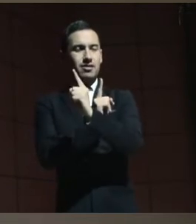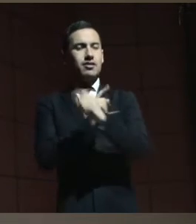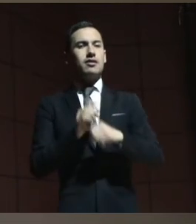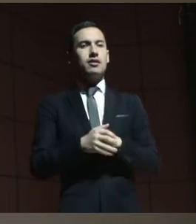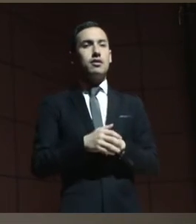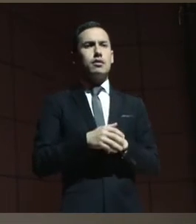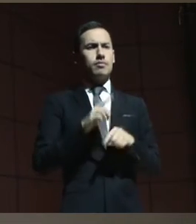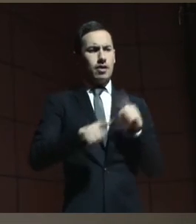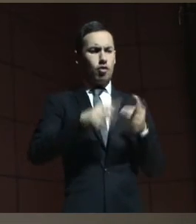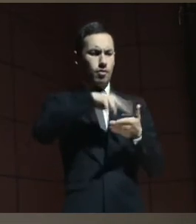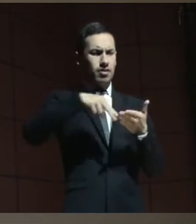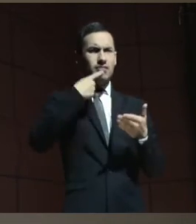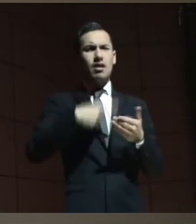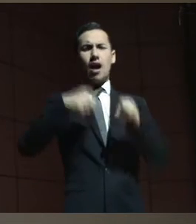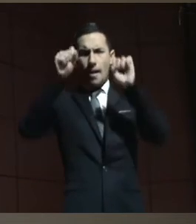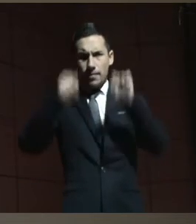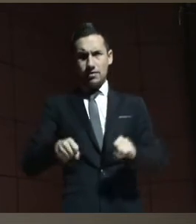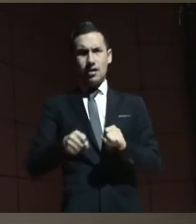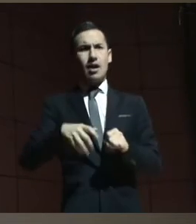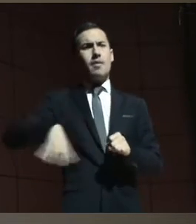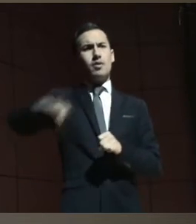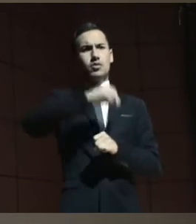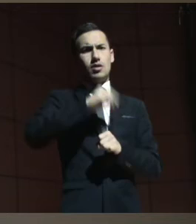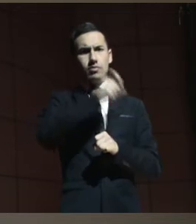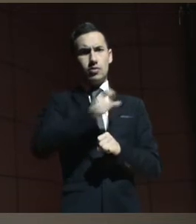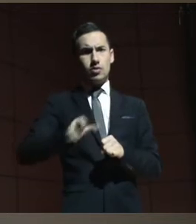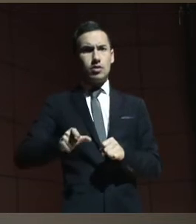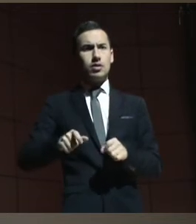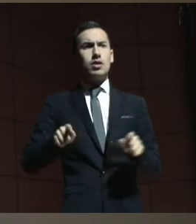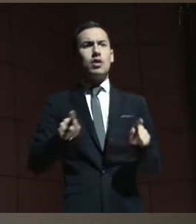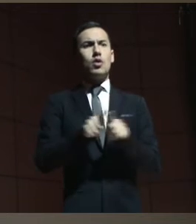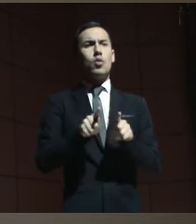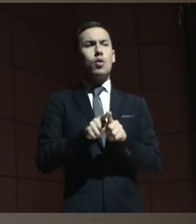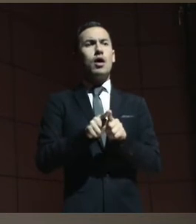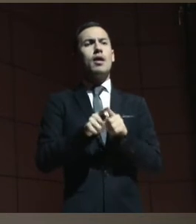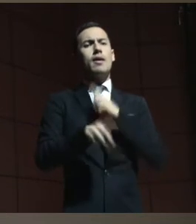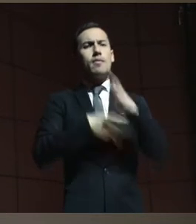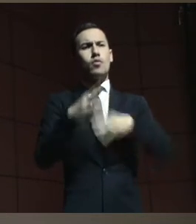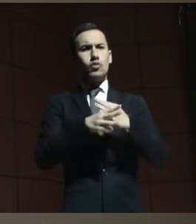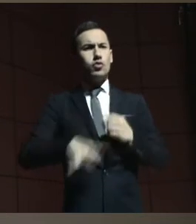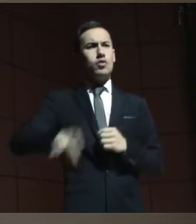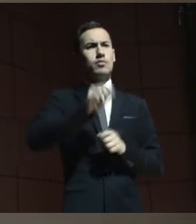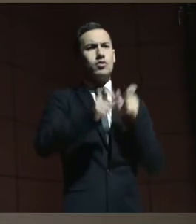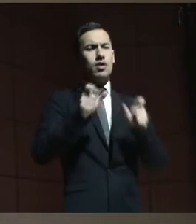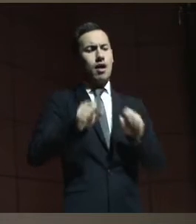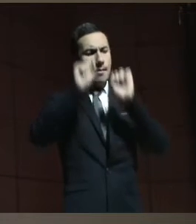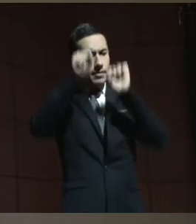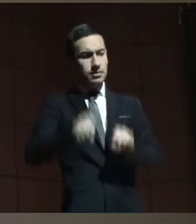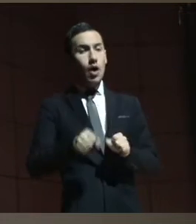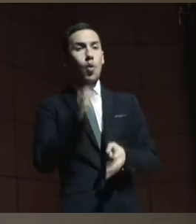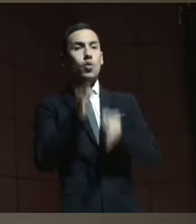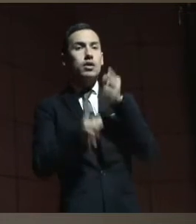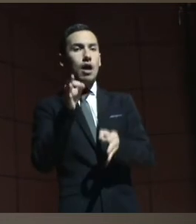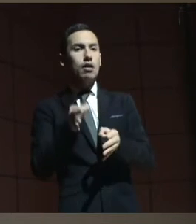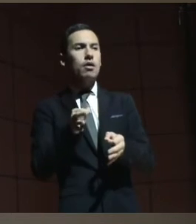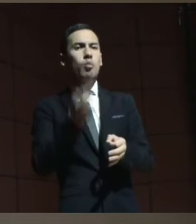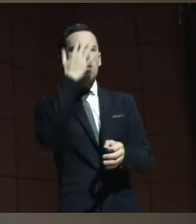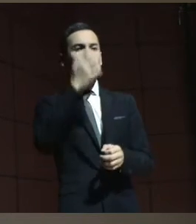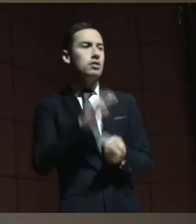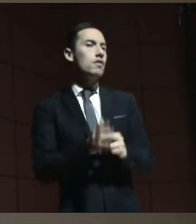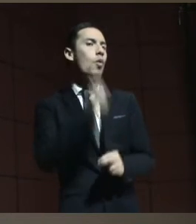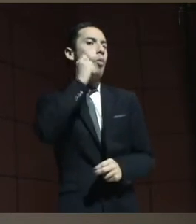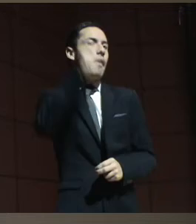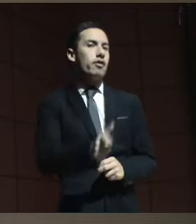plena para todo el mundo, como atributo, como derecho a la personalidad jurídica, por solo ser persona,